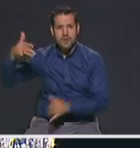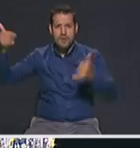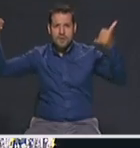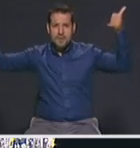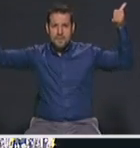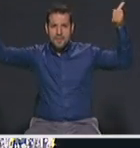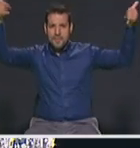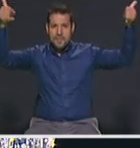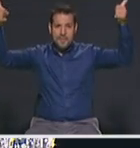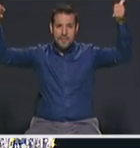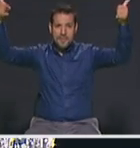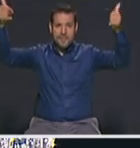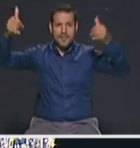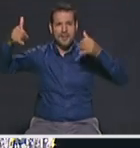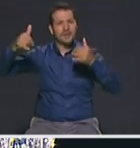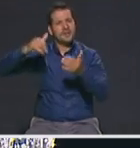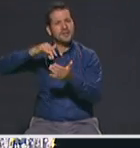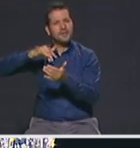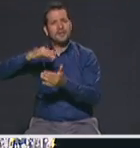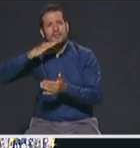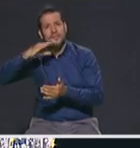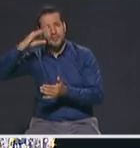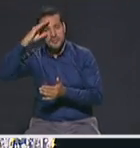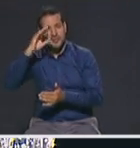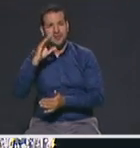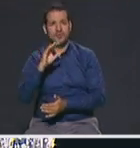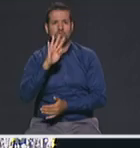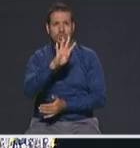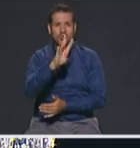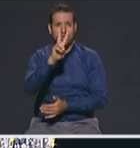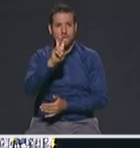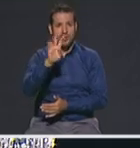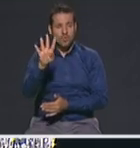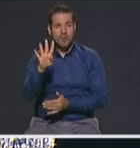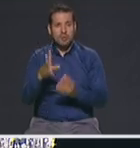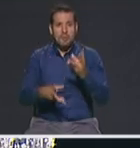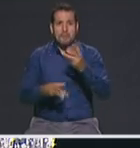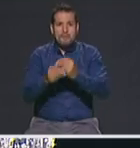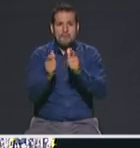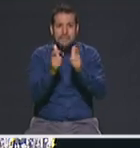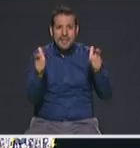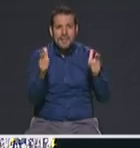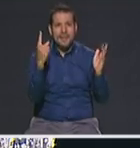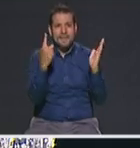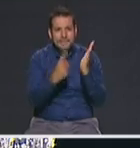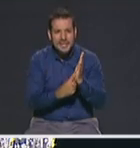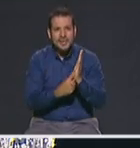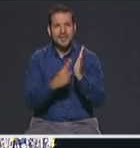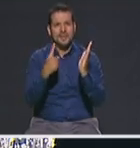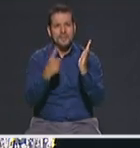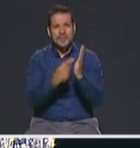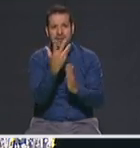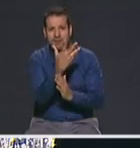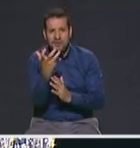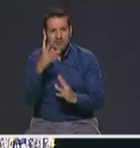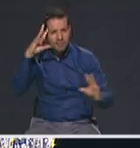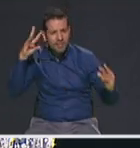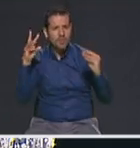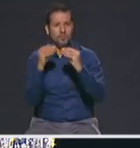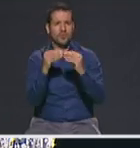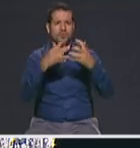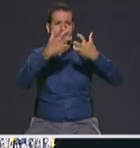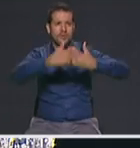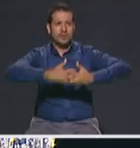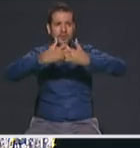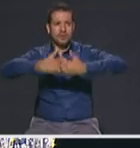en el centro de ciudad de Medellín hay 474 tendremos que llegar a mil y con los empresarios llegar a mil 500 y de esa manera estar